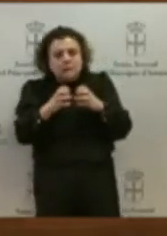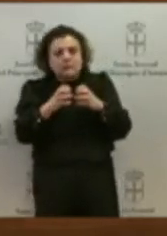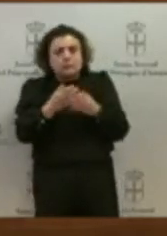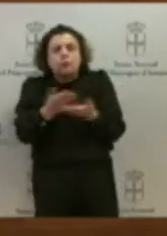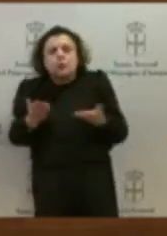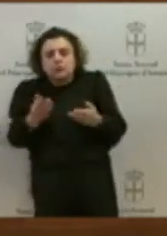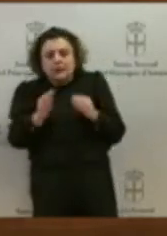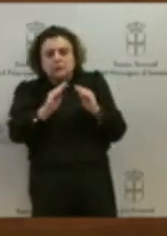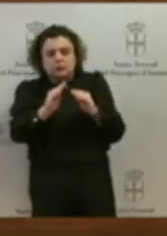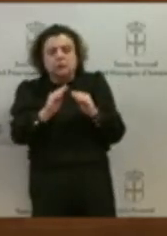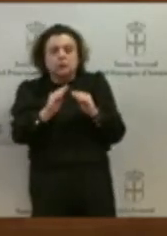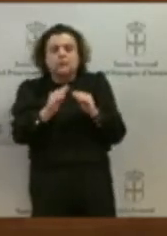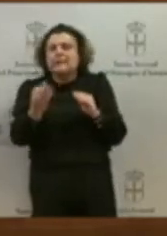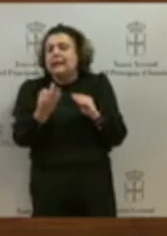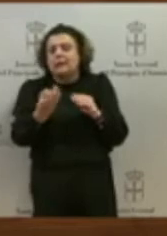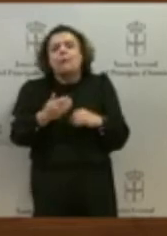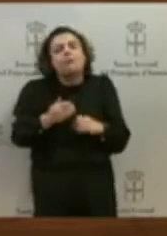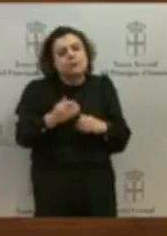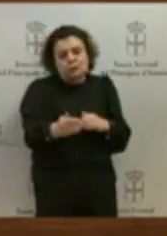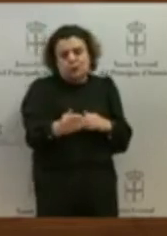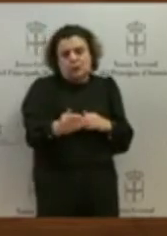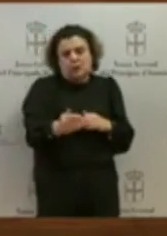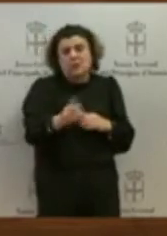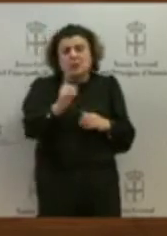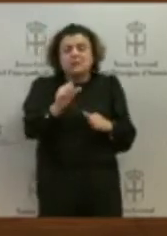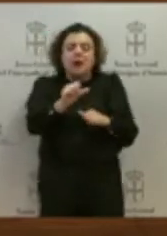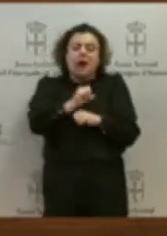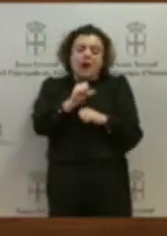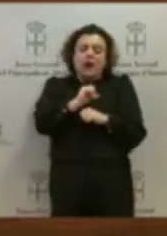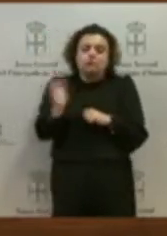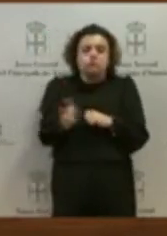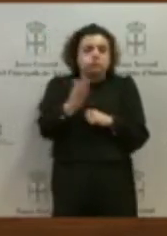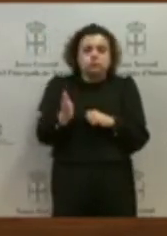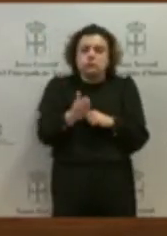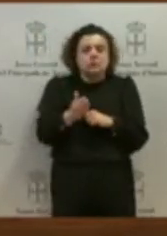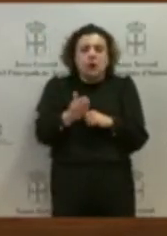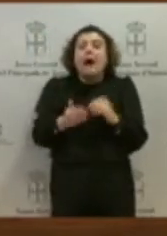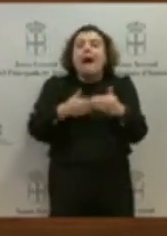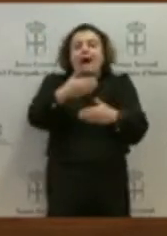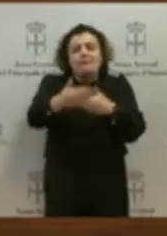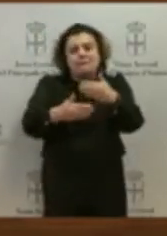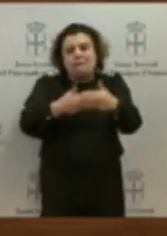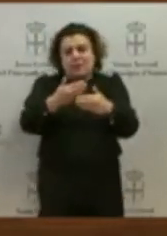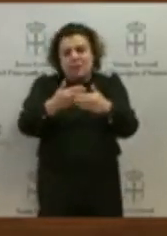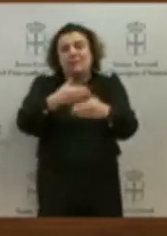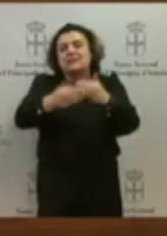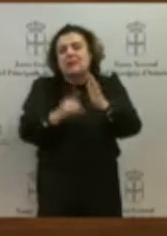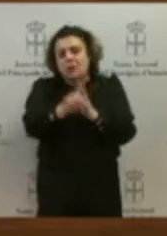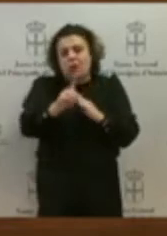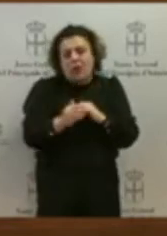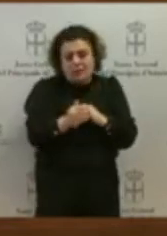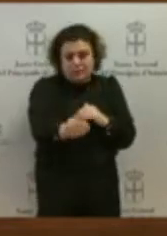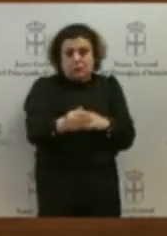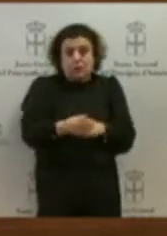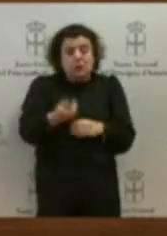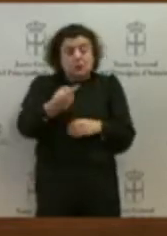deja de estar instalada en la melancolía y que construya, avanza y desarrolla un futuro. Nosotros creemos que es la hora de saldar una deuda histórica con esta comunidad